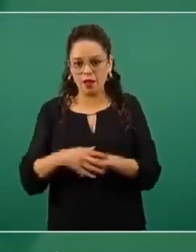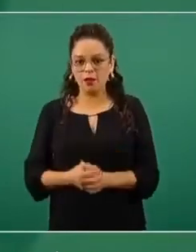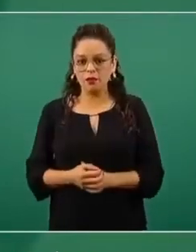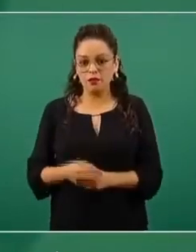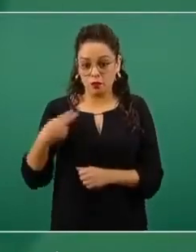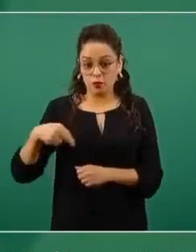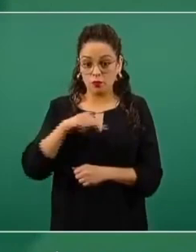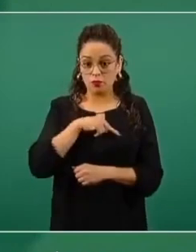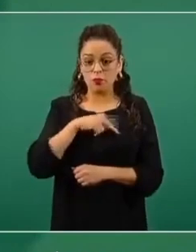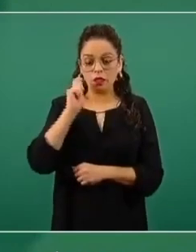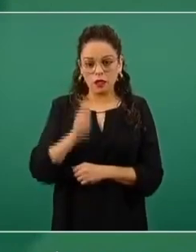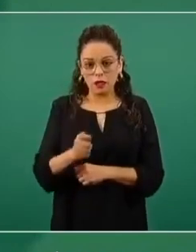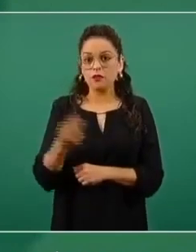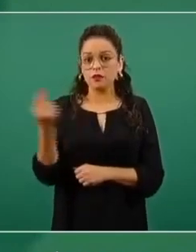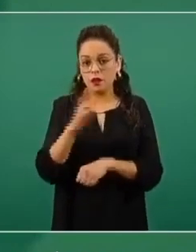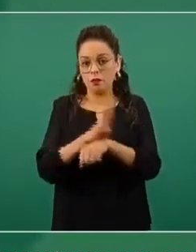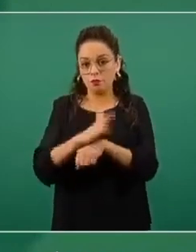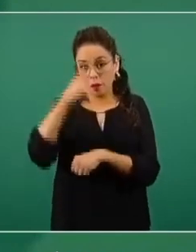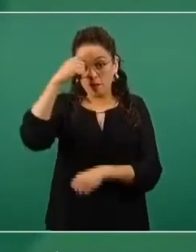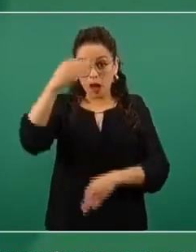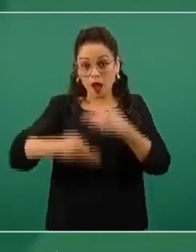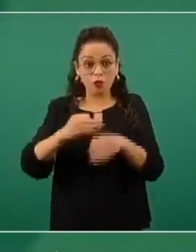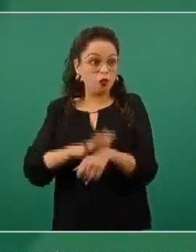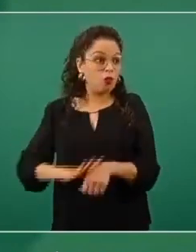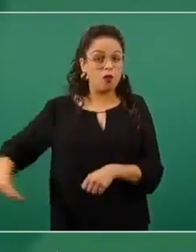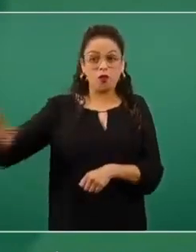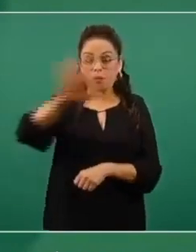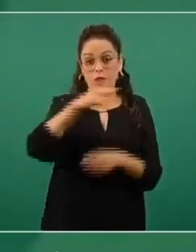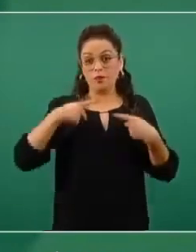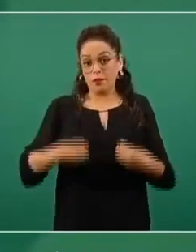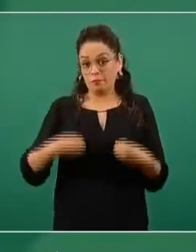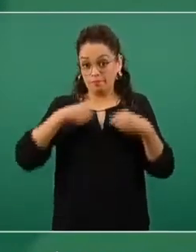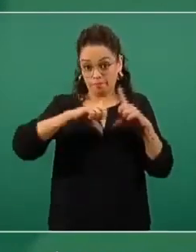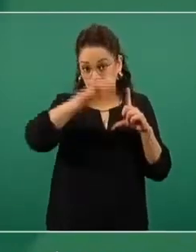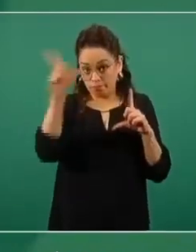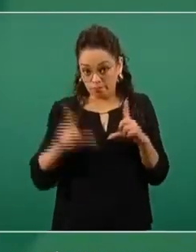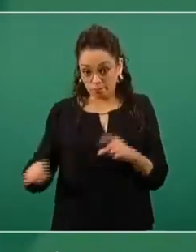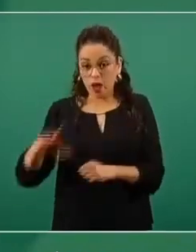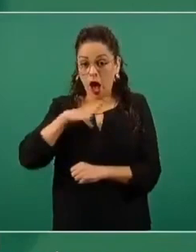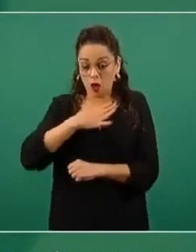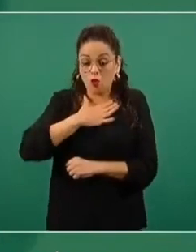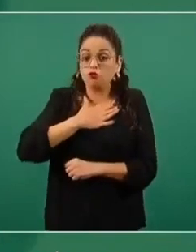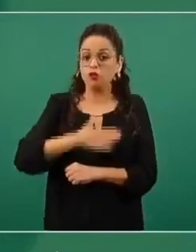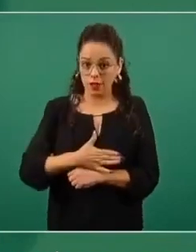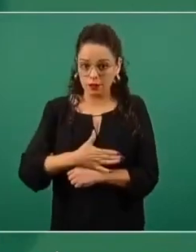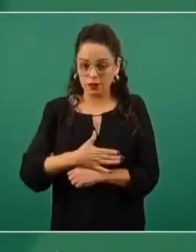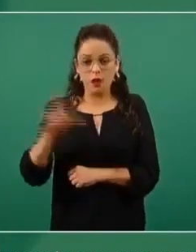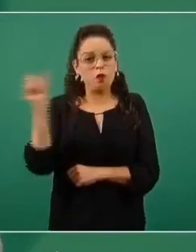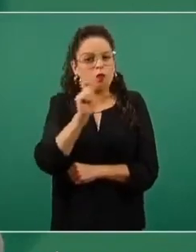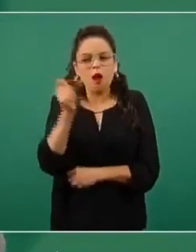velar por el interés público, velar por la justicia, velar por el cumplimiento de la ley. Cualquier persona